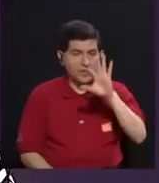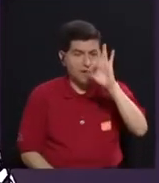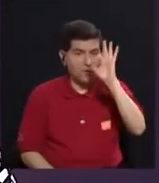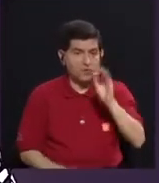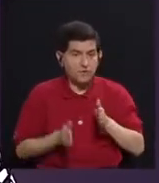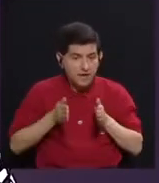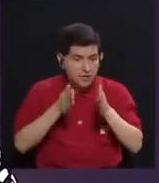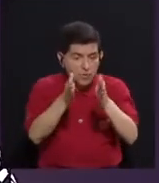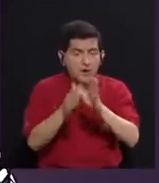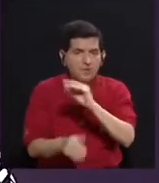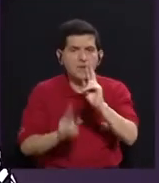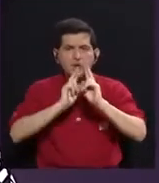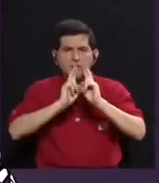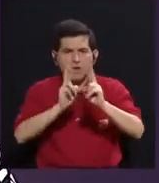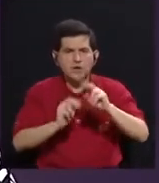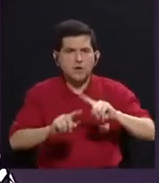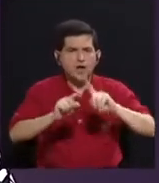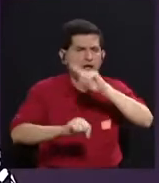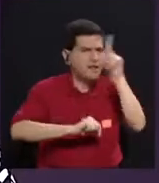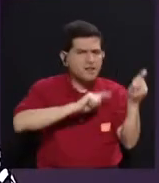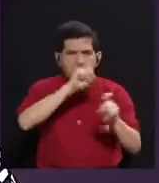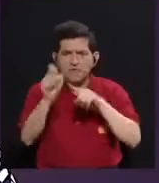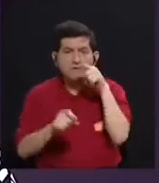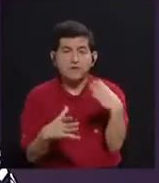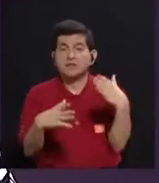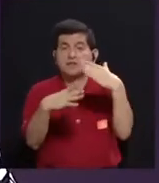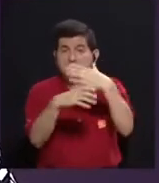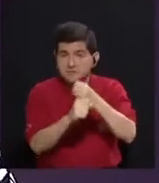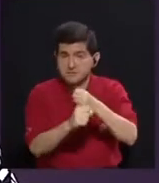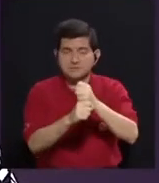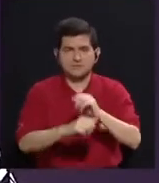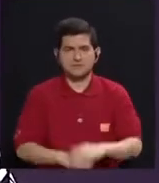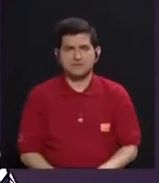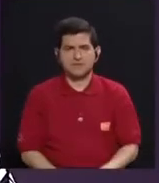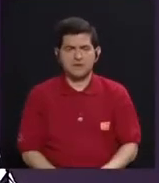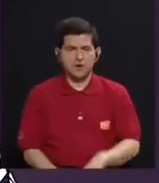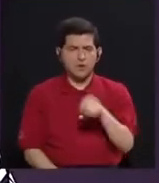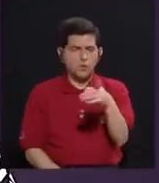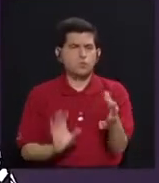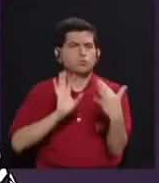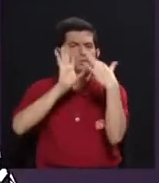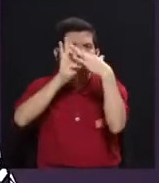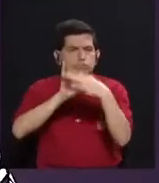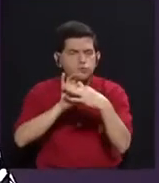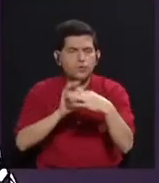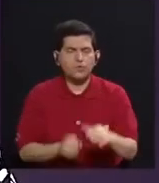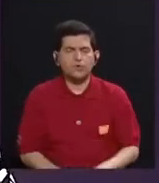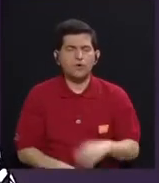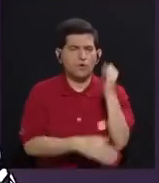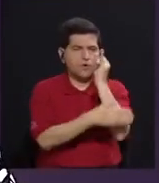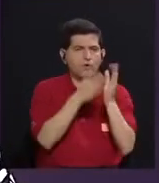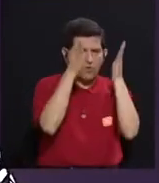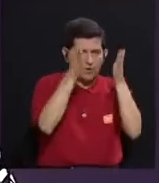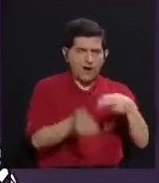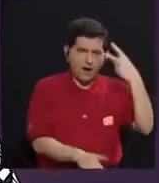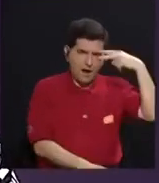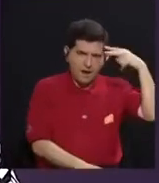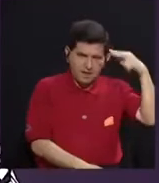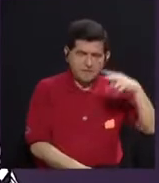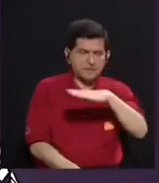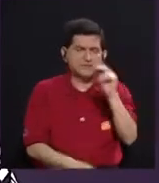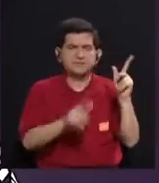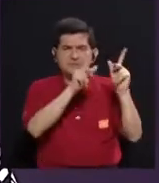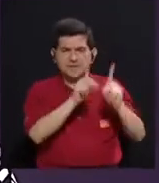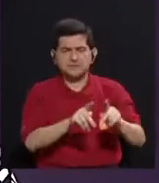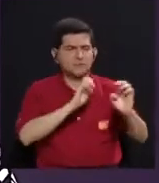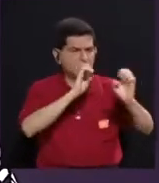respuestas, ¿verdad?, preguntas que te has hecho, ¿cuál ha sido tu vínculo con las artistas mexicanas, con la